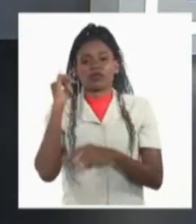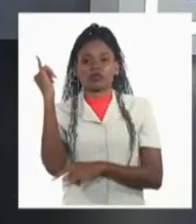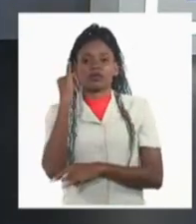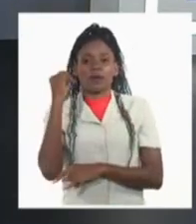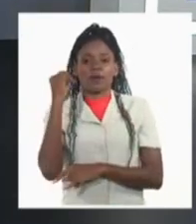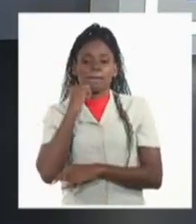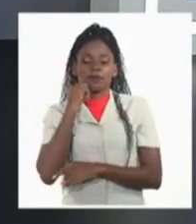fronteras cubanas. ¡Gracias! ¡Gracias!